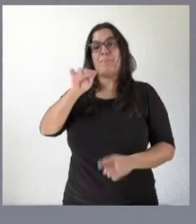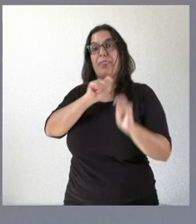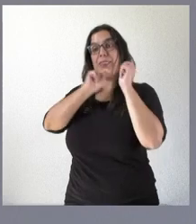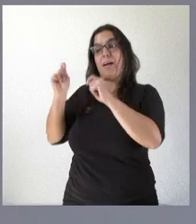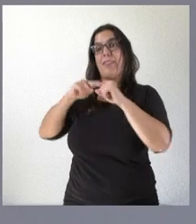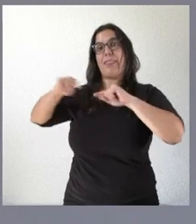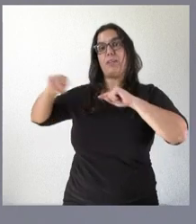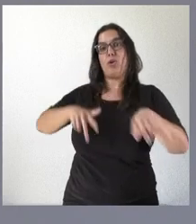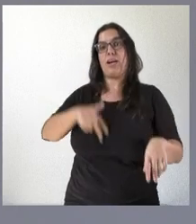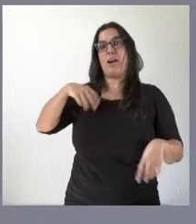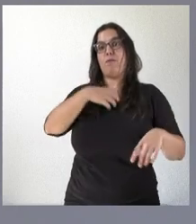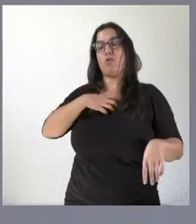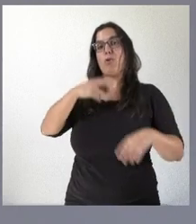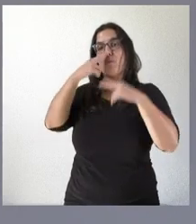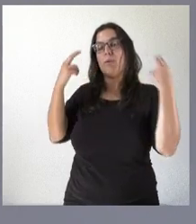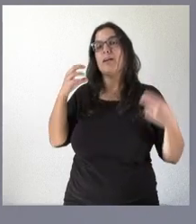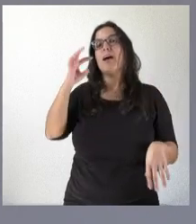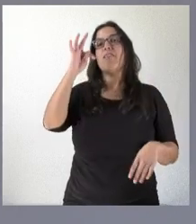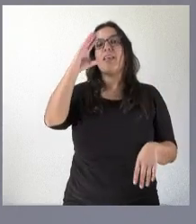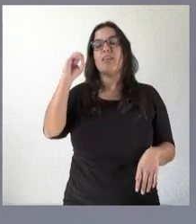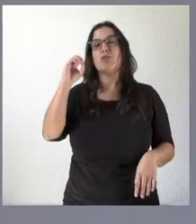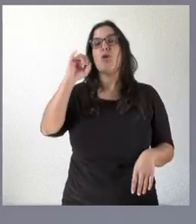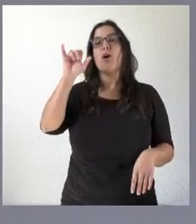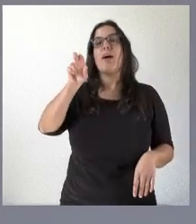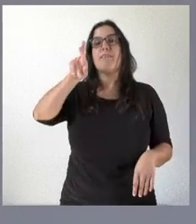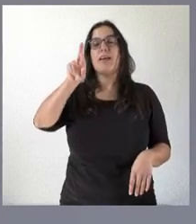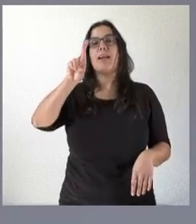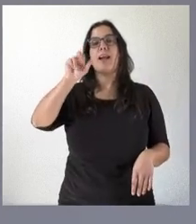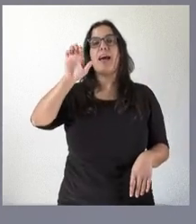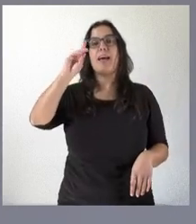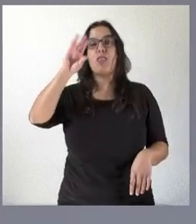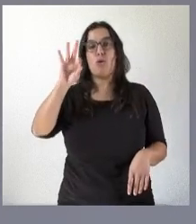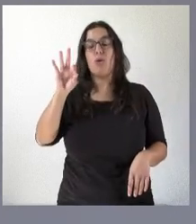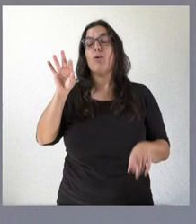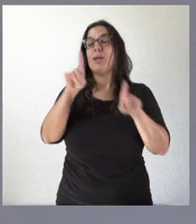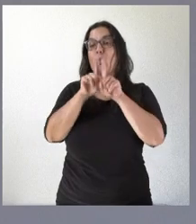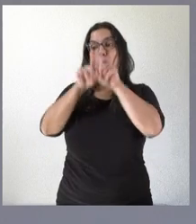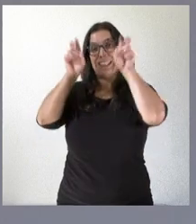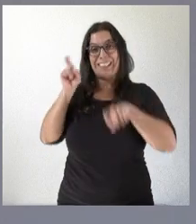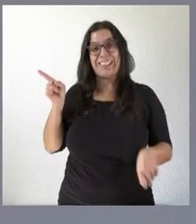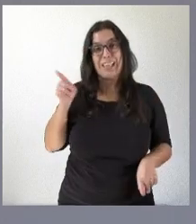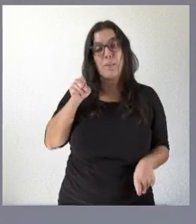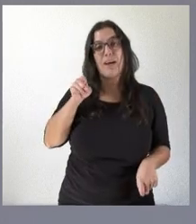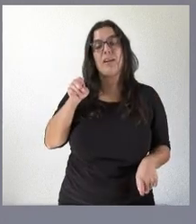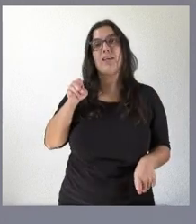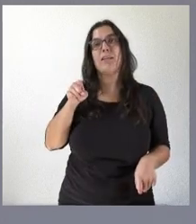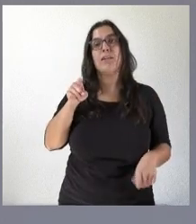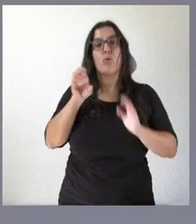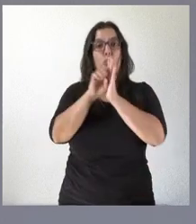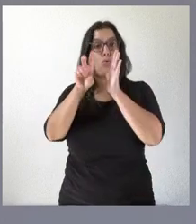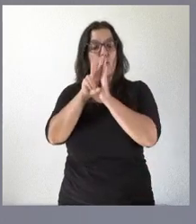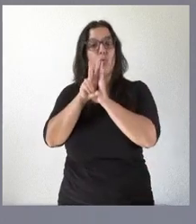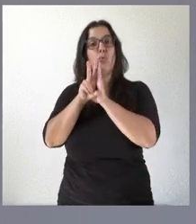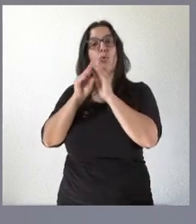de Francisco Javier Raedo Aparicio, como nuevo director general. La documentación relativa al currículum